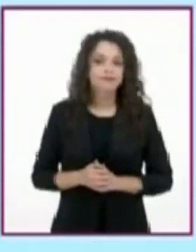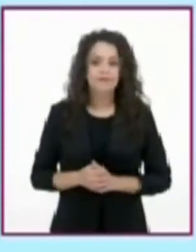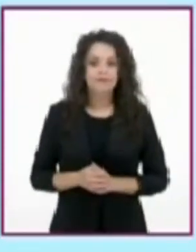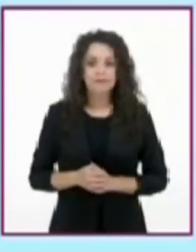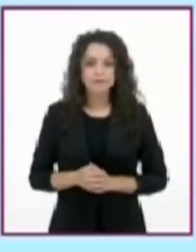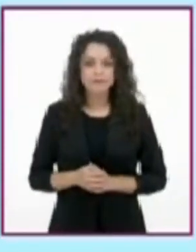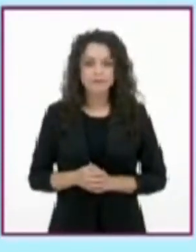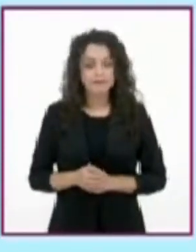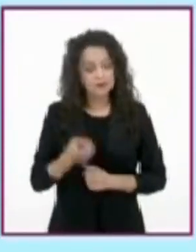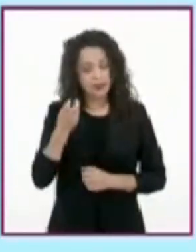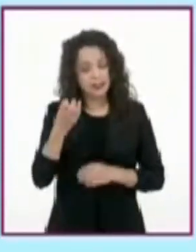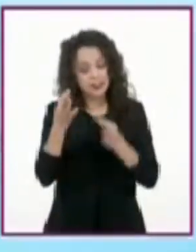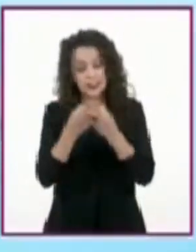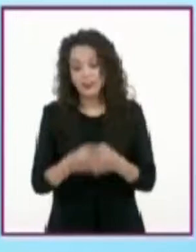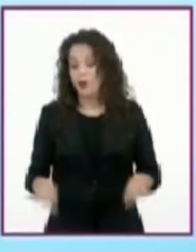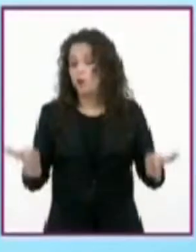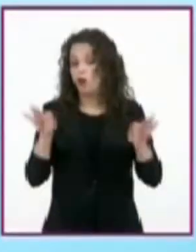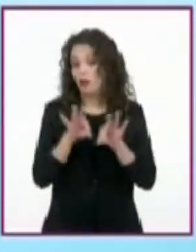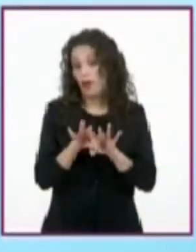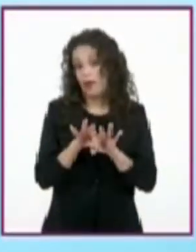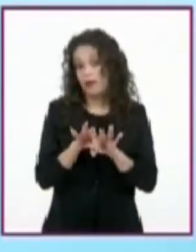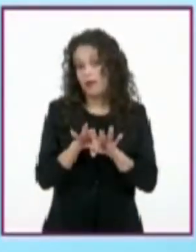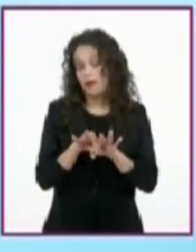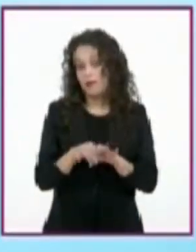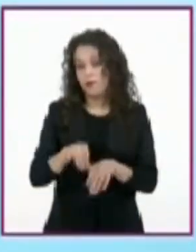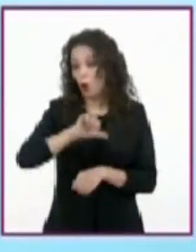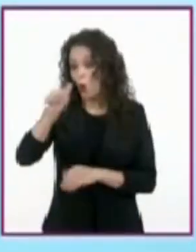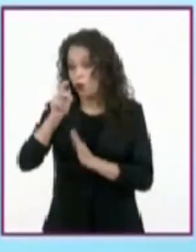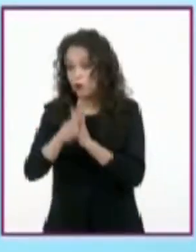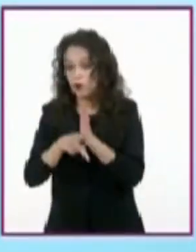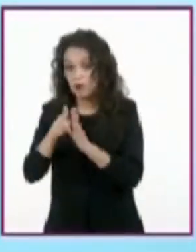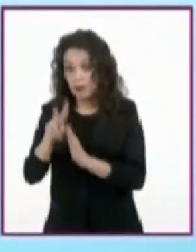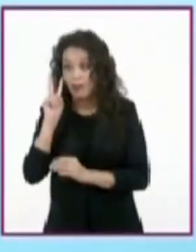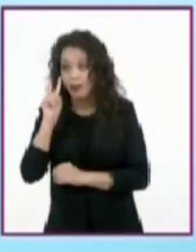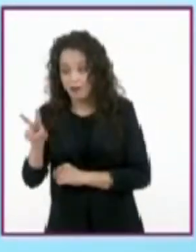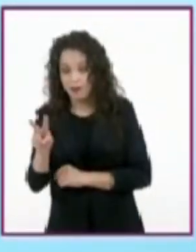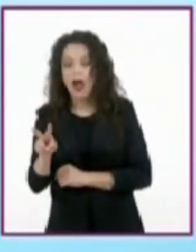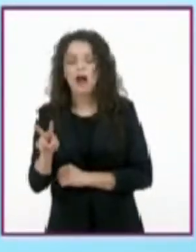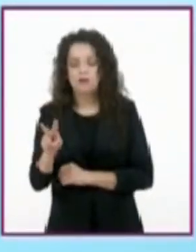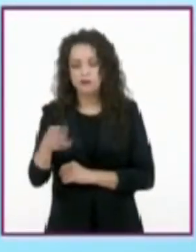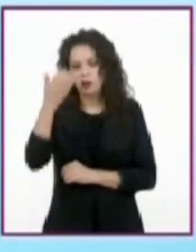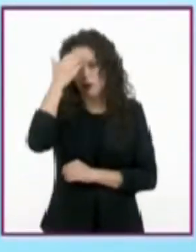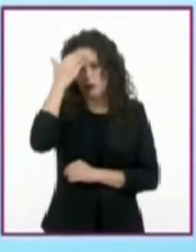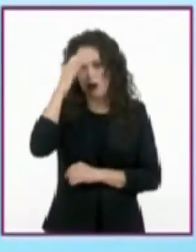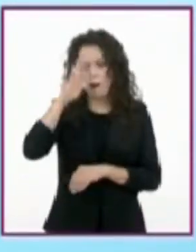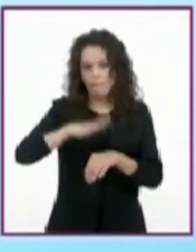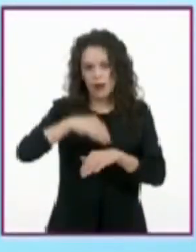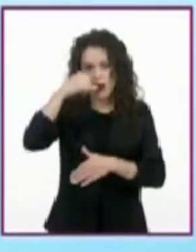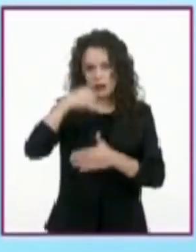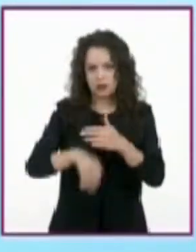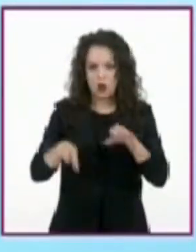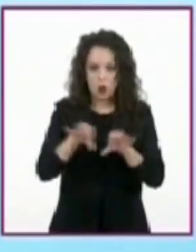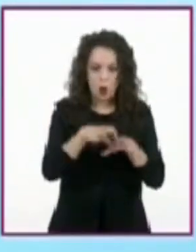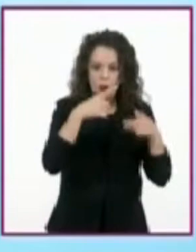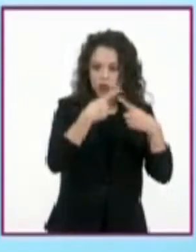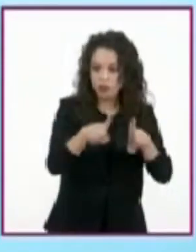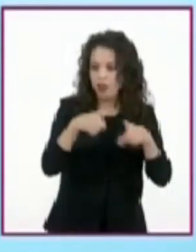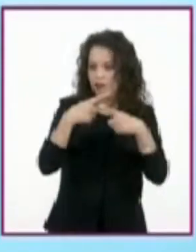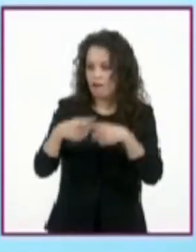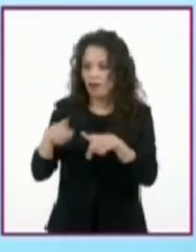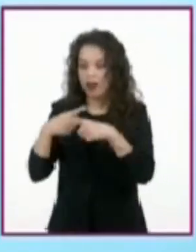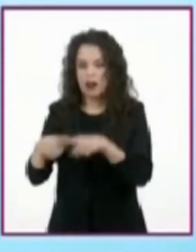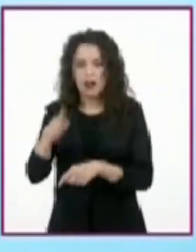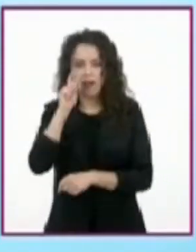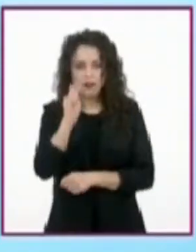es fundamental. En el siguiente video, conocerán cómo se puede hacer inferencias de un texto, atendiendo el